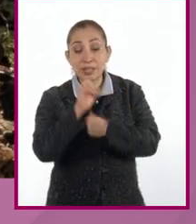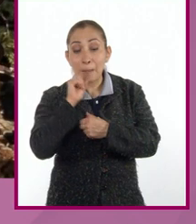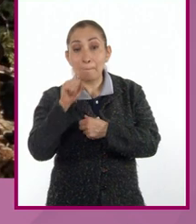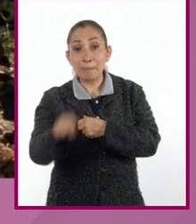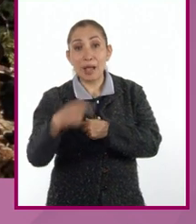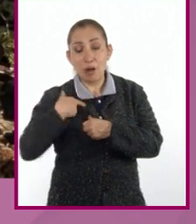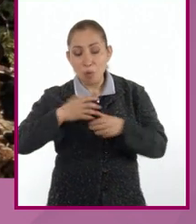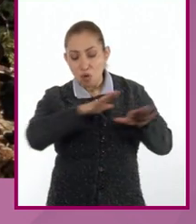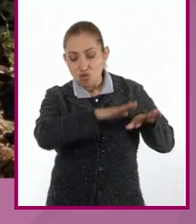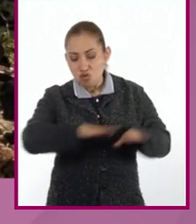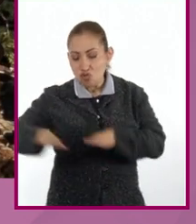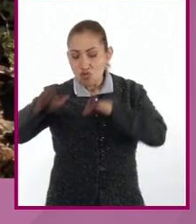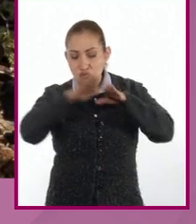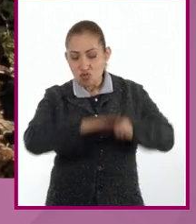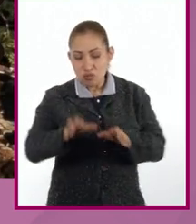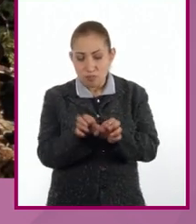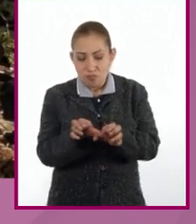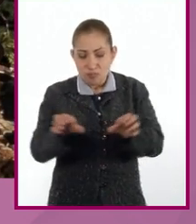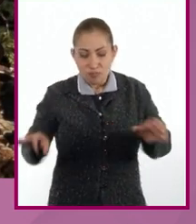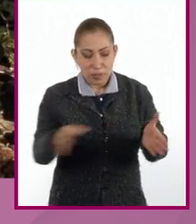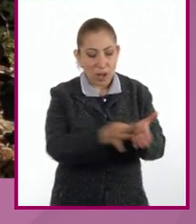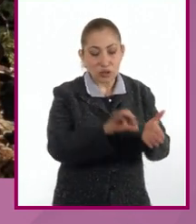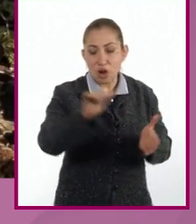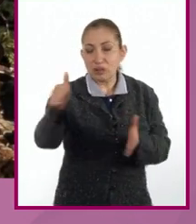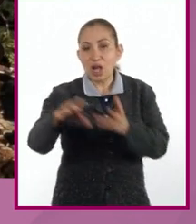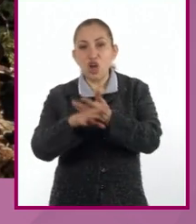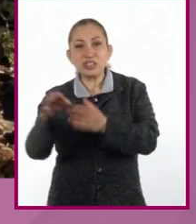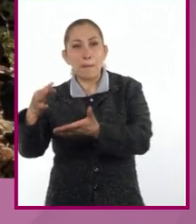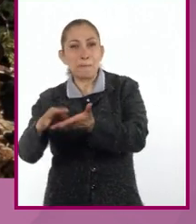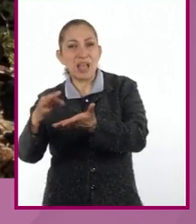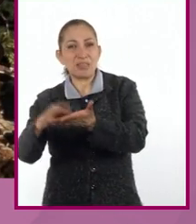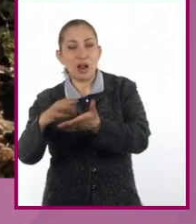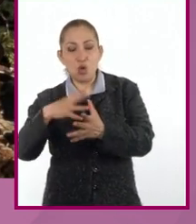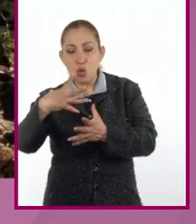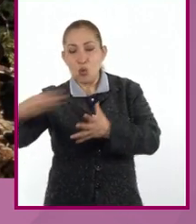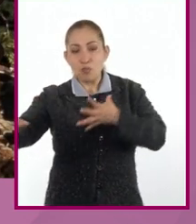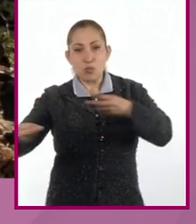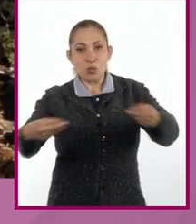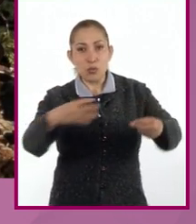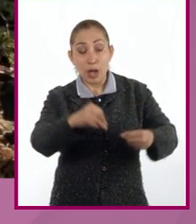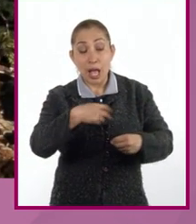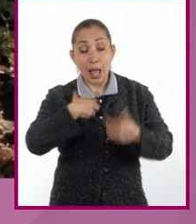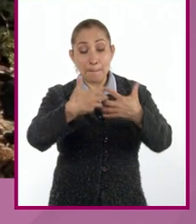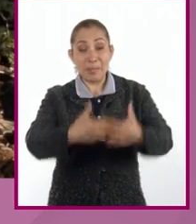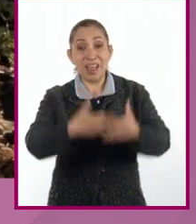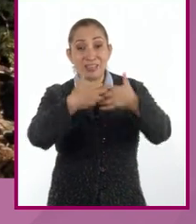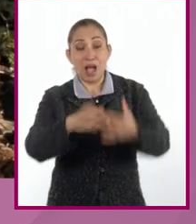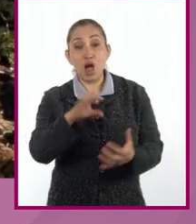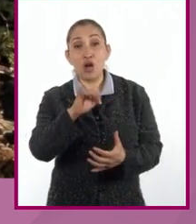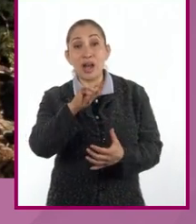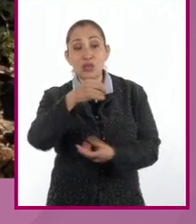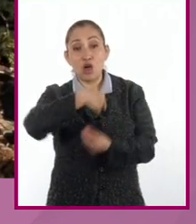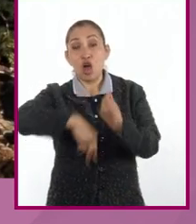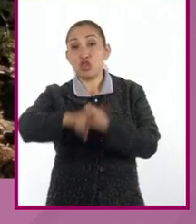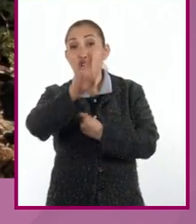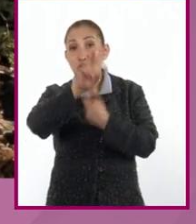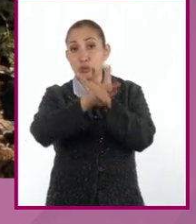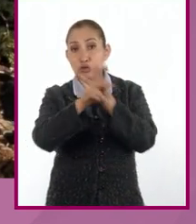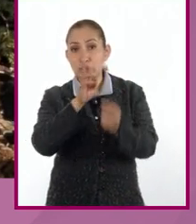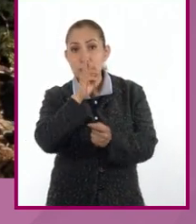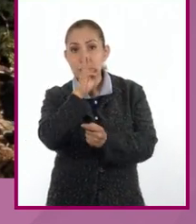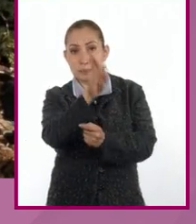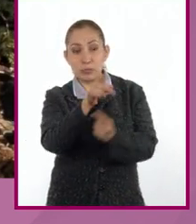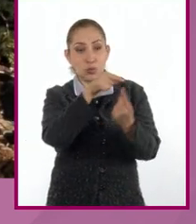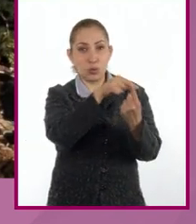de que pasan por bandas que separan el acero y otros residuos metálicos con electroimanes. La planta de concreto reciclado genera dos productos importantes.